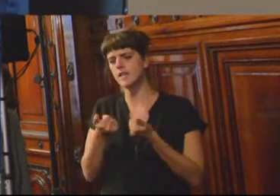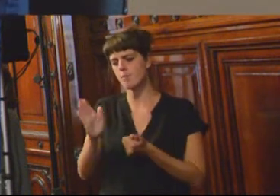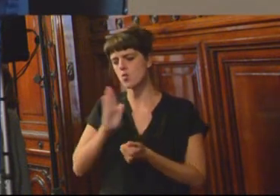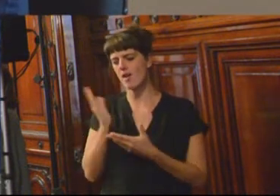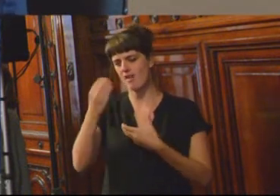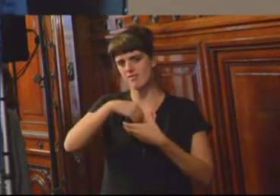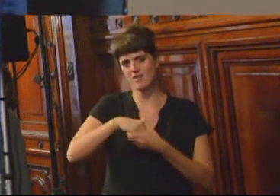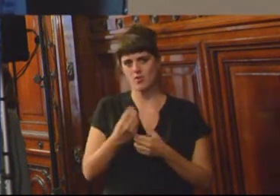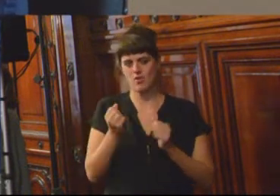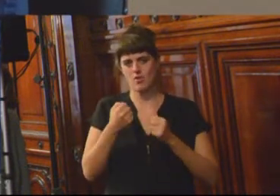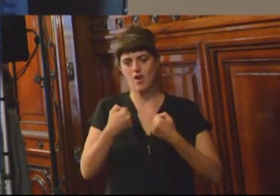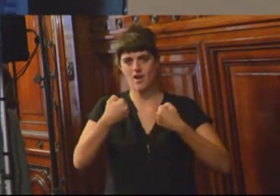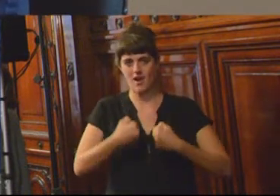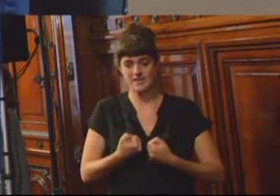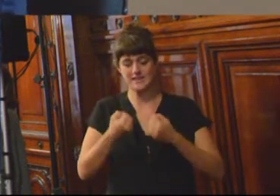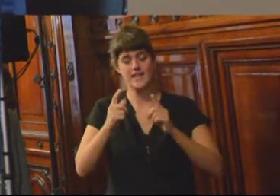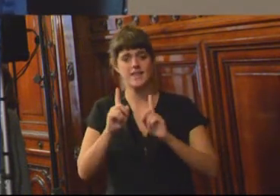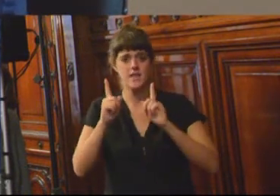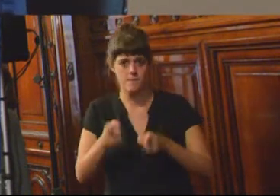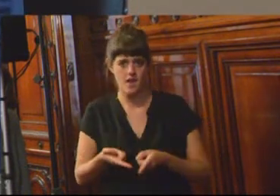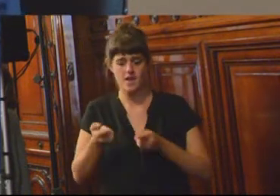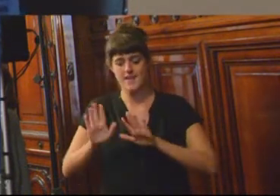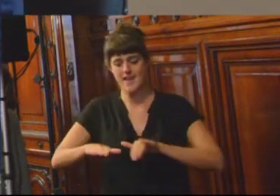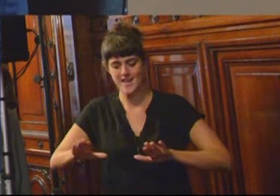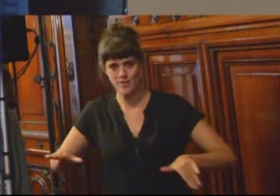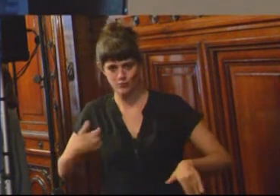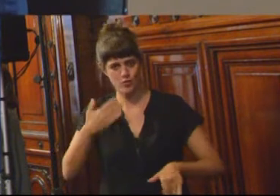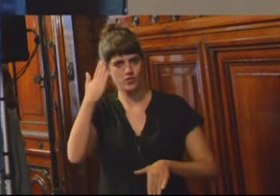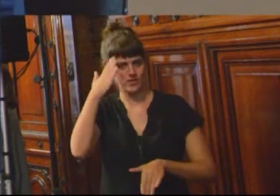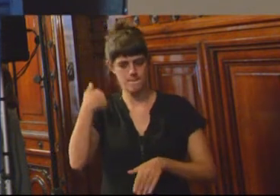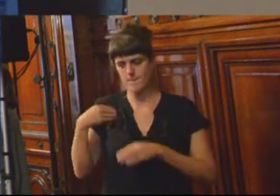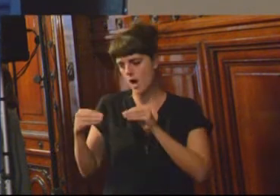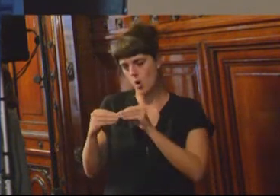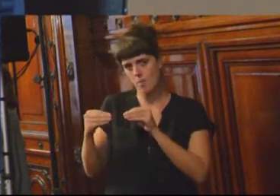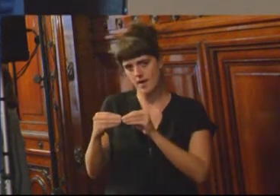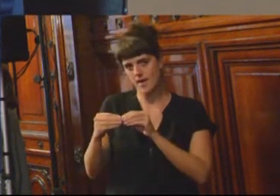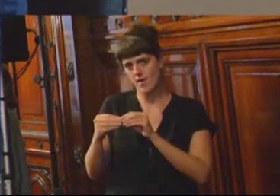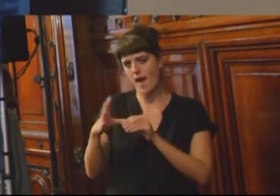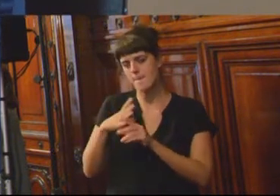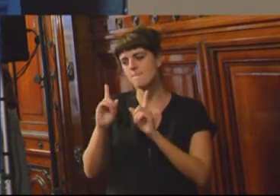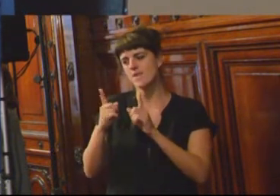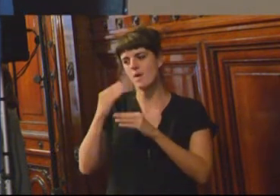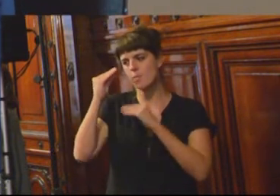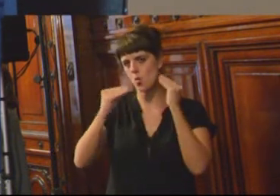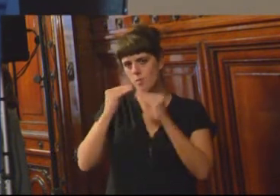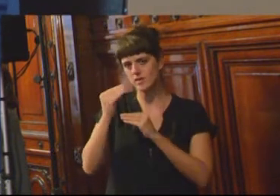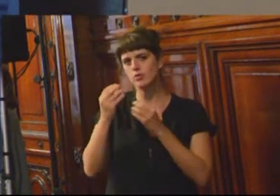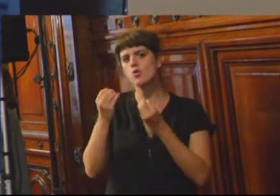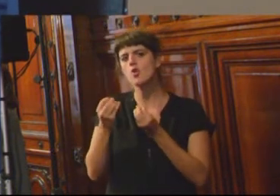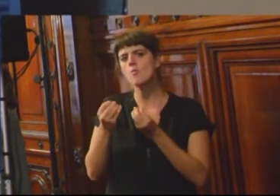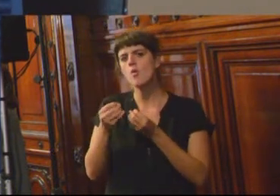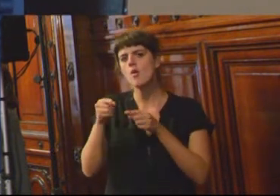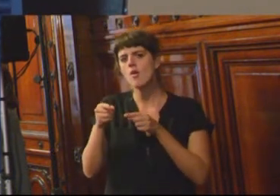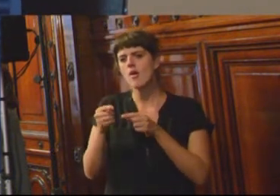de los niños, y sé que mi colega comparte esa preocupación, por eso no voy a hablar más, de cómo desestructura la